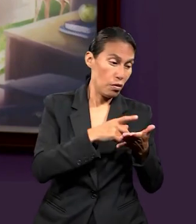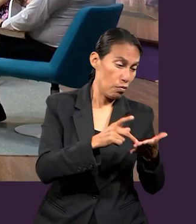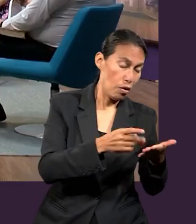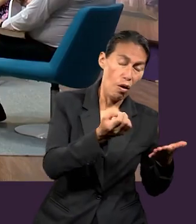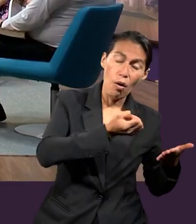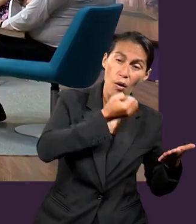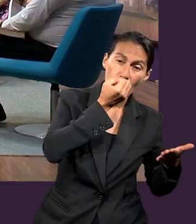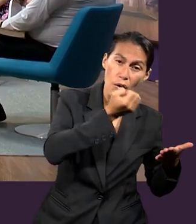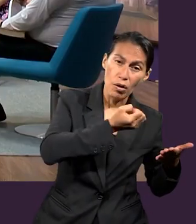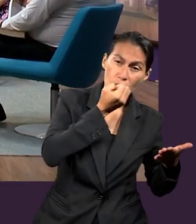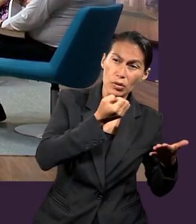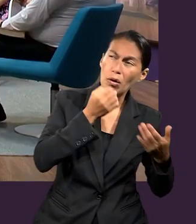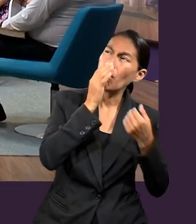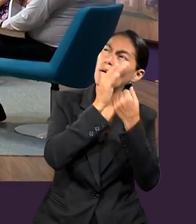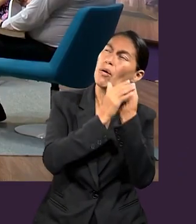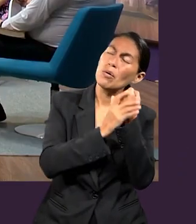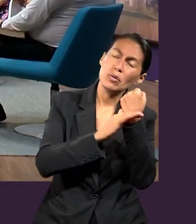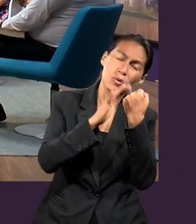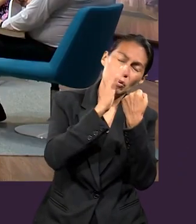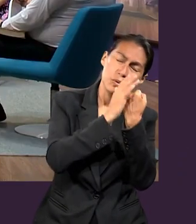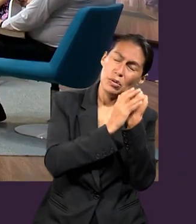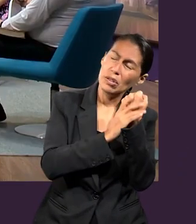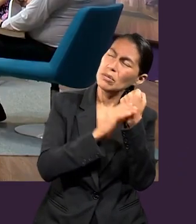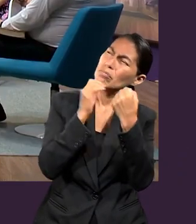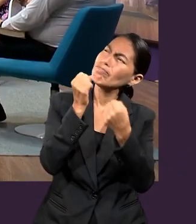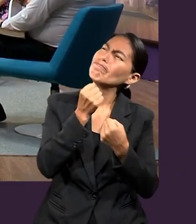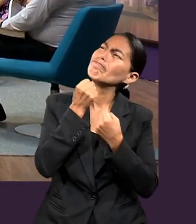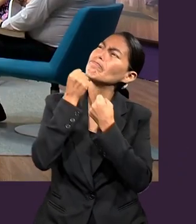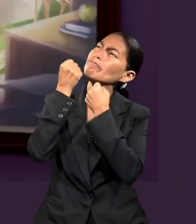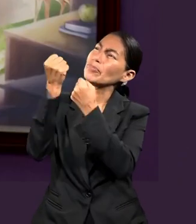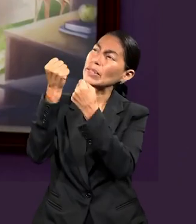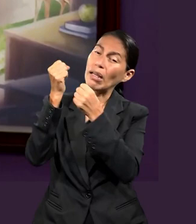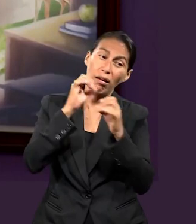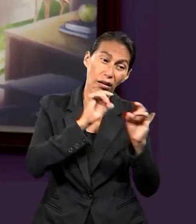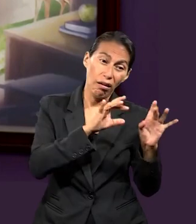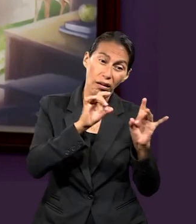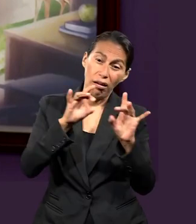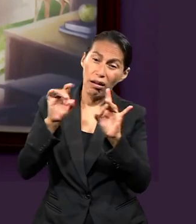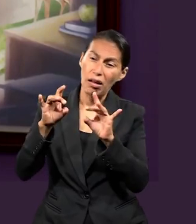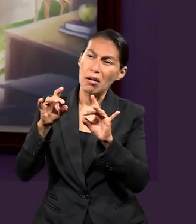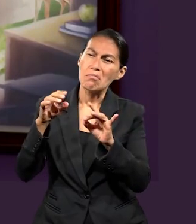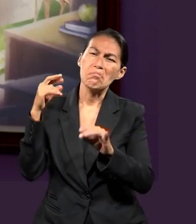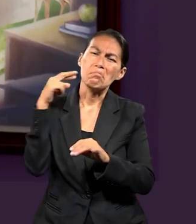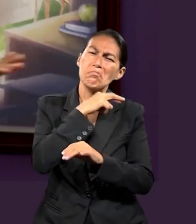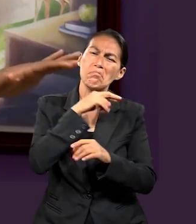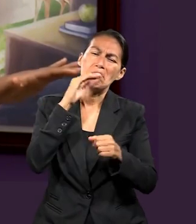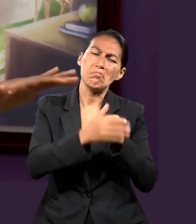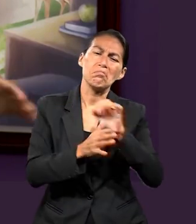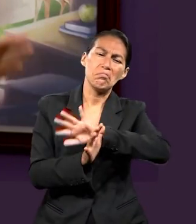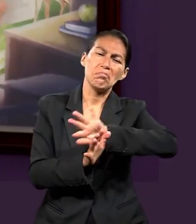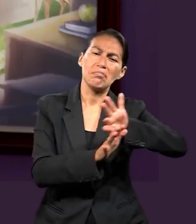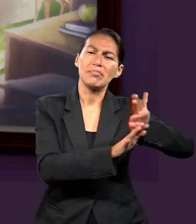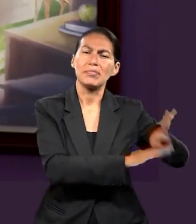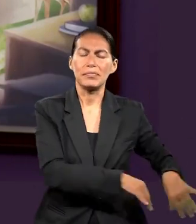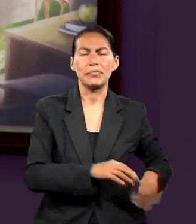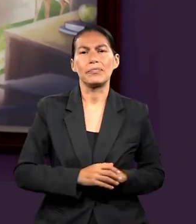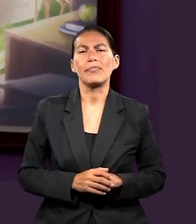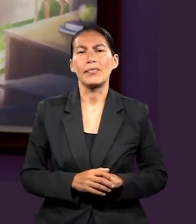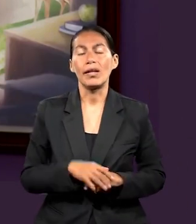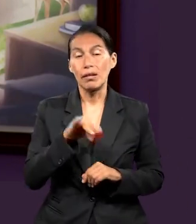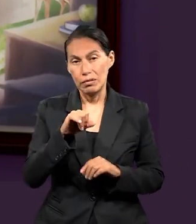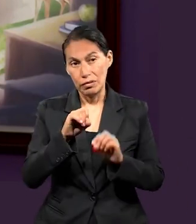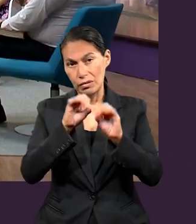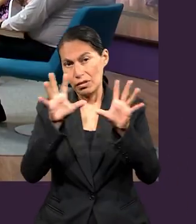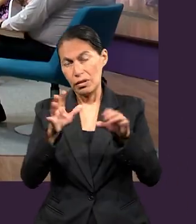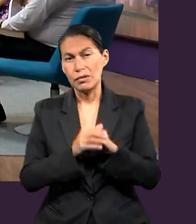para él la oración le traía ese consuelo y esa seguridad de que lo que estaba pasando era temporal.